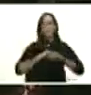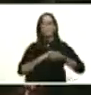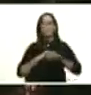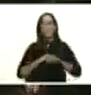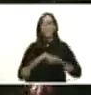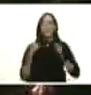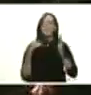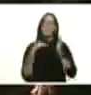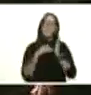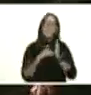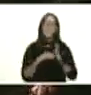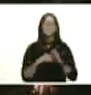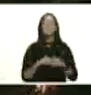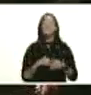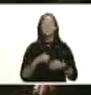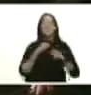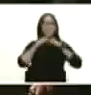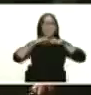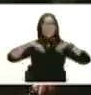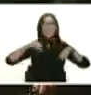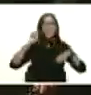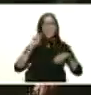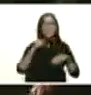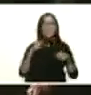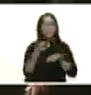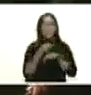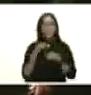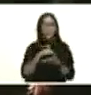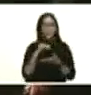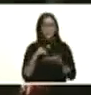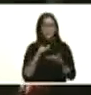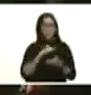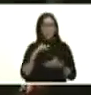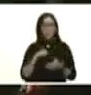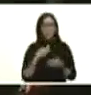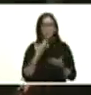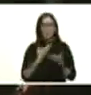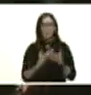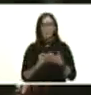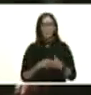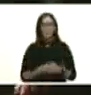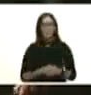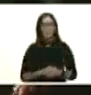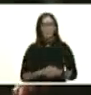bendiciones para usted para el gobierno nacional y nuestro agradecimiento eterno